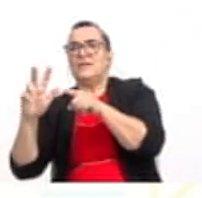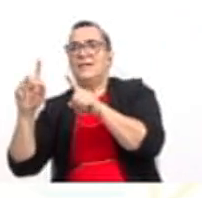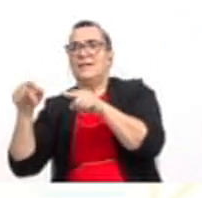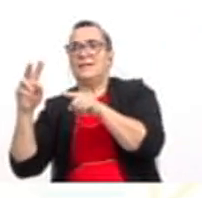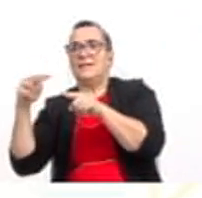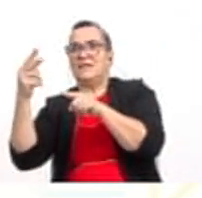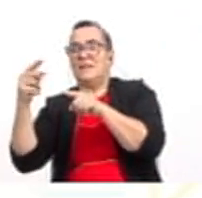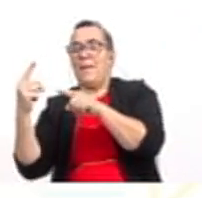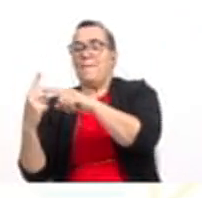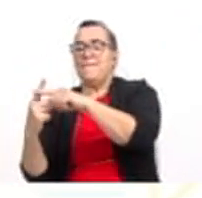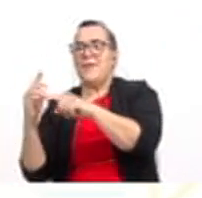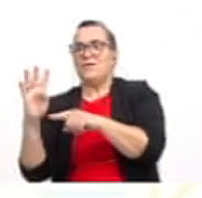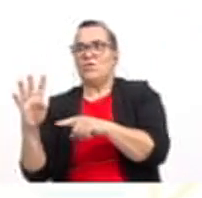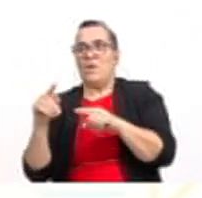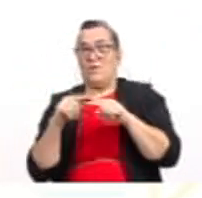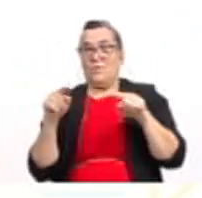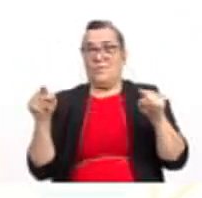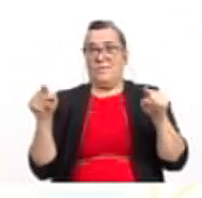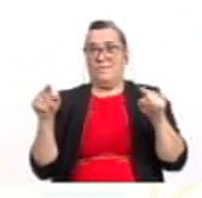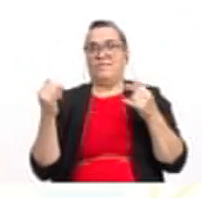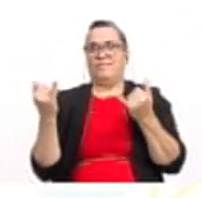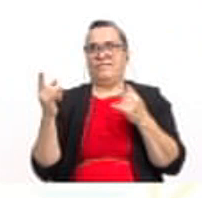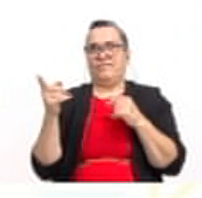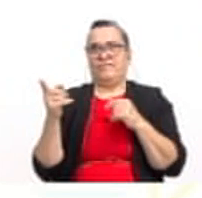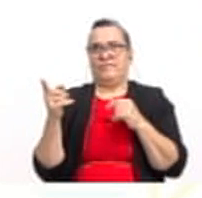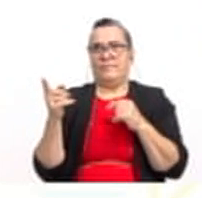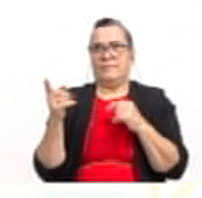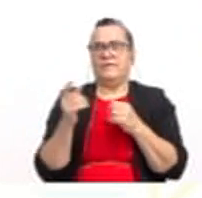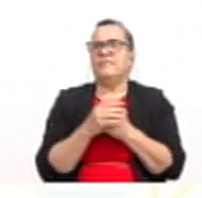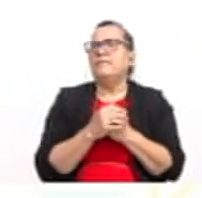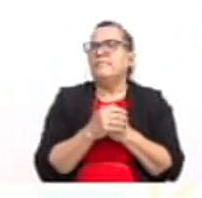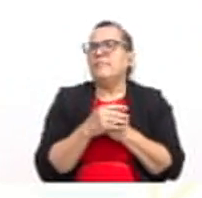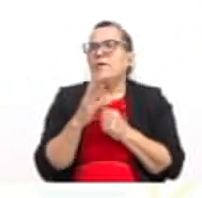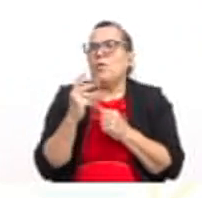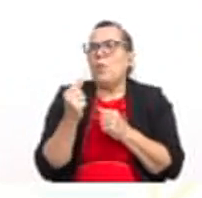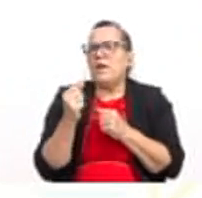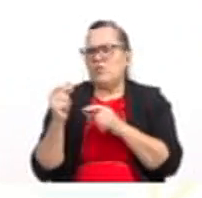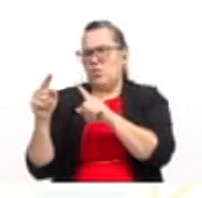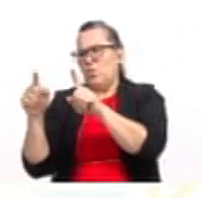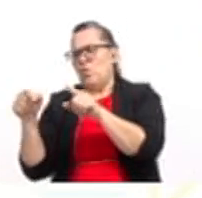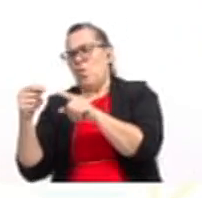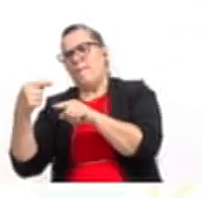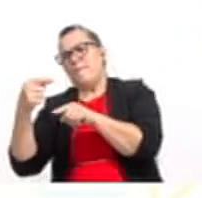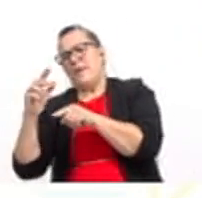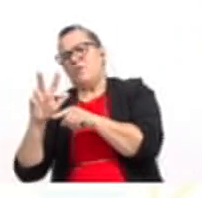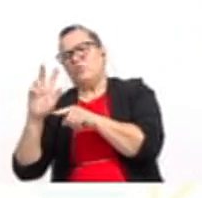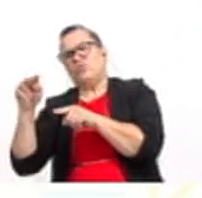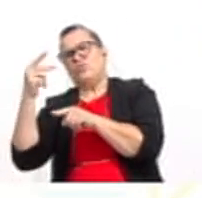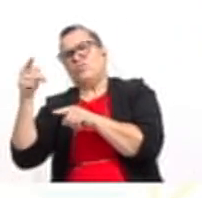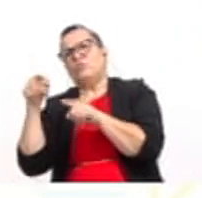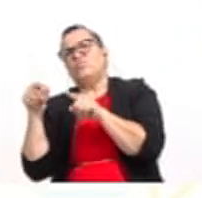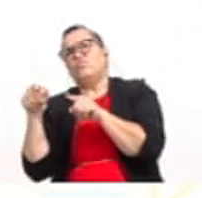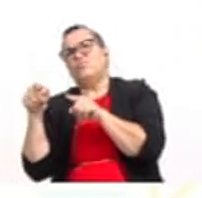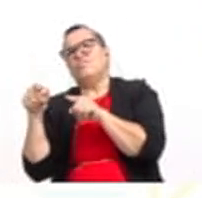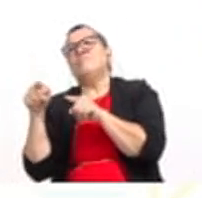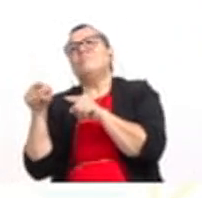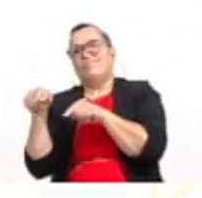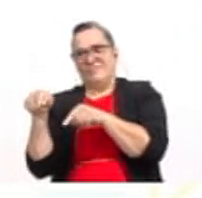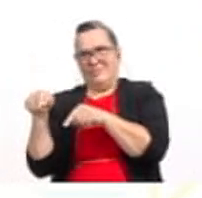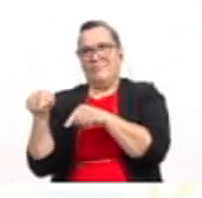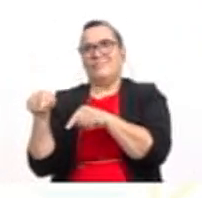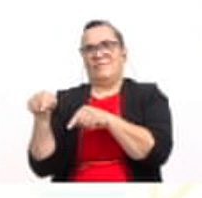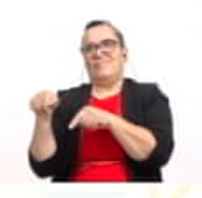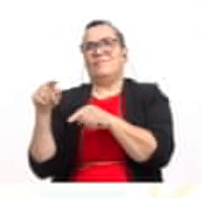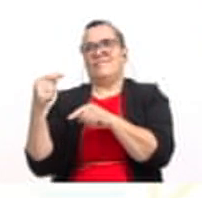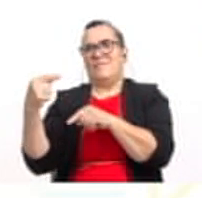más 4. Ahora bien, ¿cuánto da menos 3 al cuadrado? Esto nos va a dar cuánto? Menos 9.